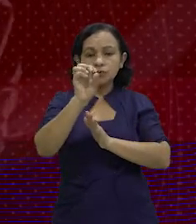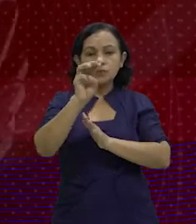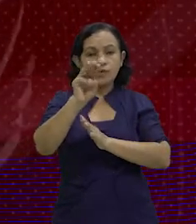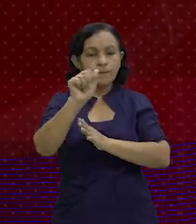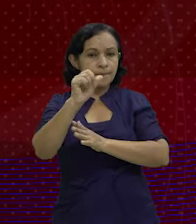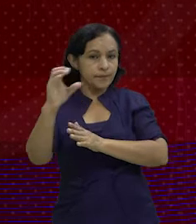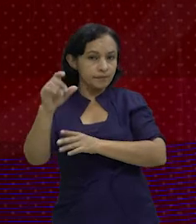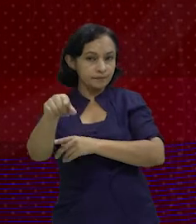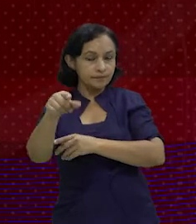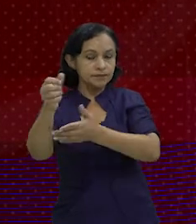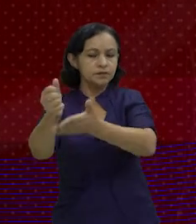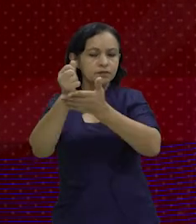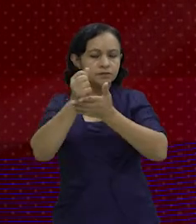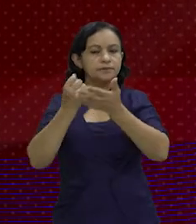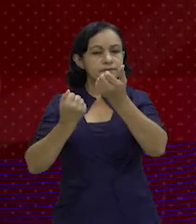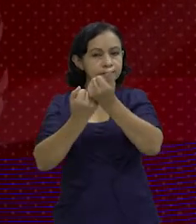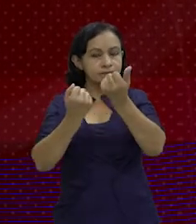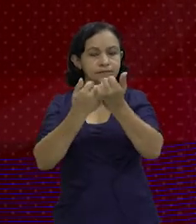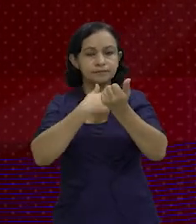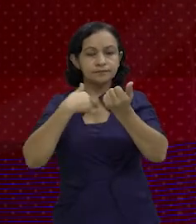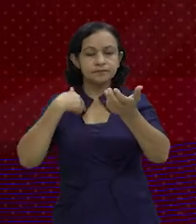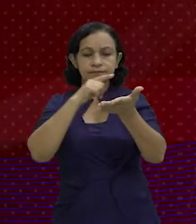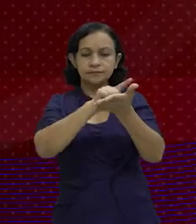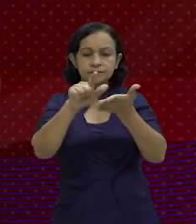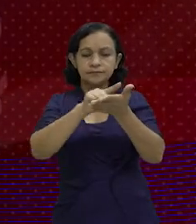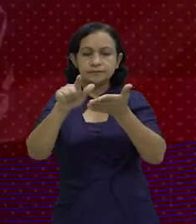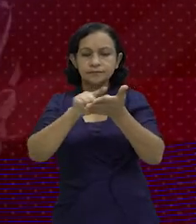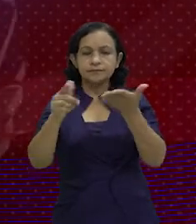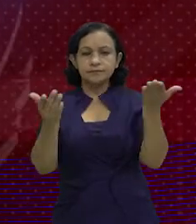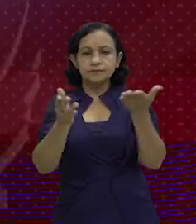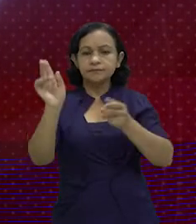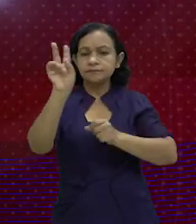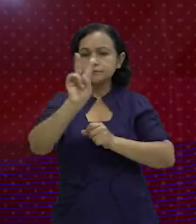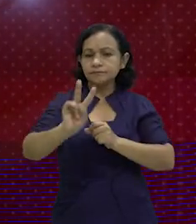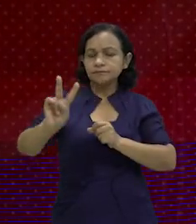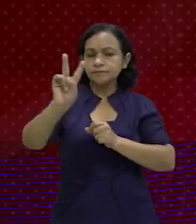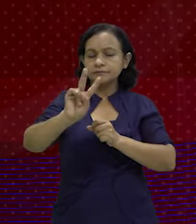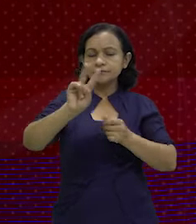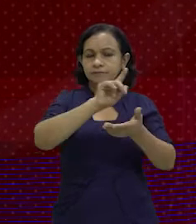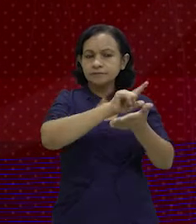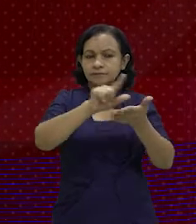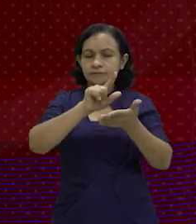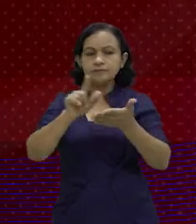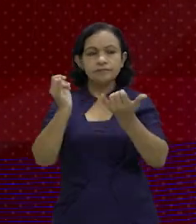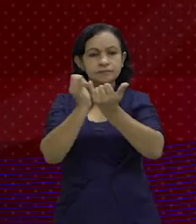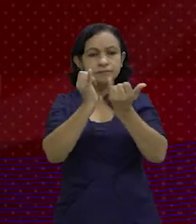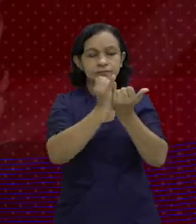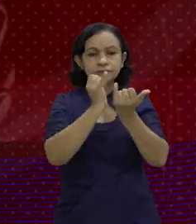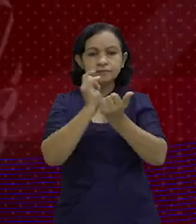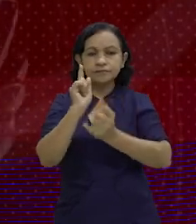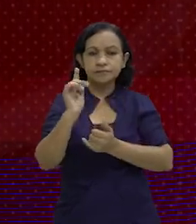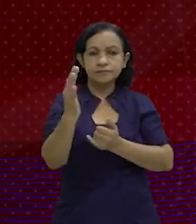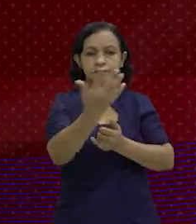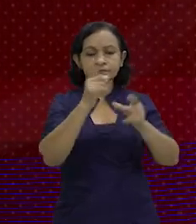y que también ellos nos apoyan a hacer limpieza de la maleza verde y limpieza también,